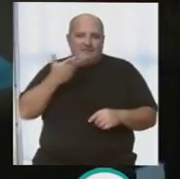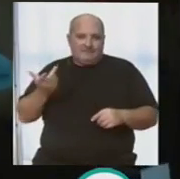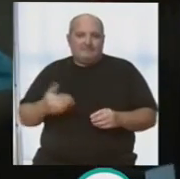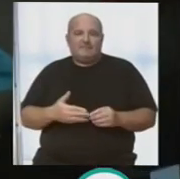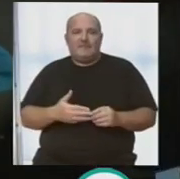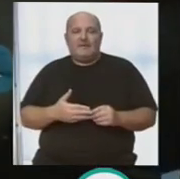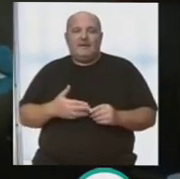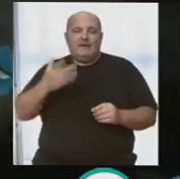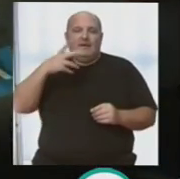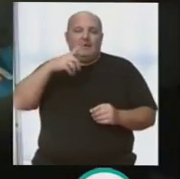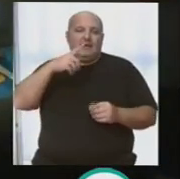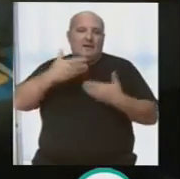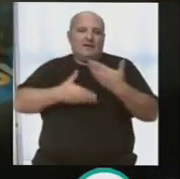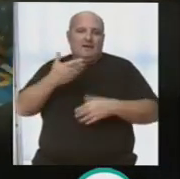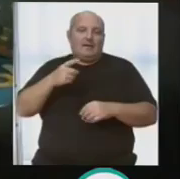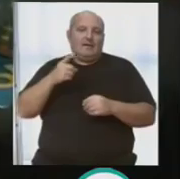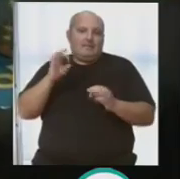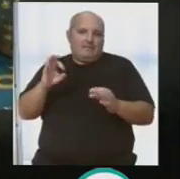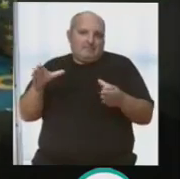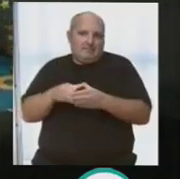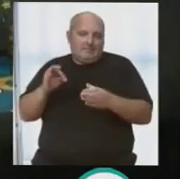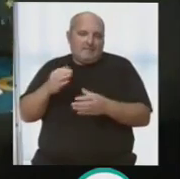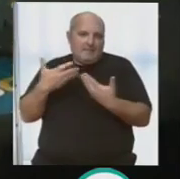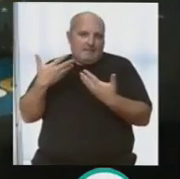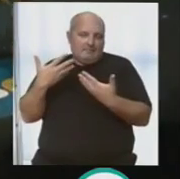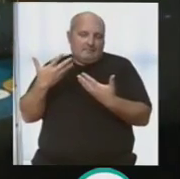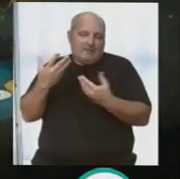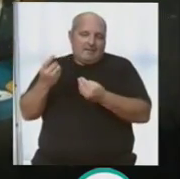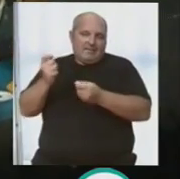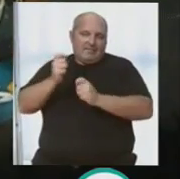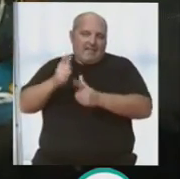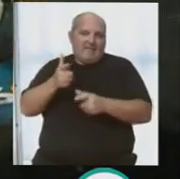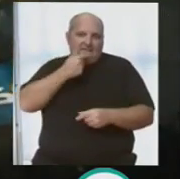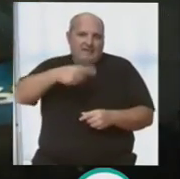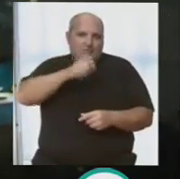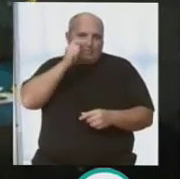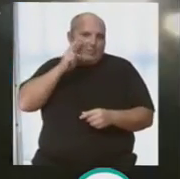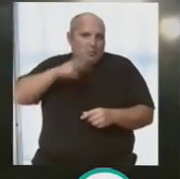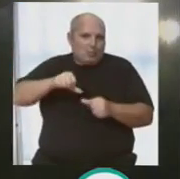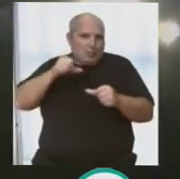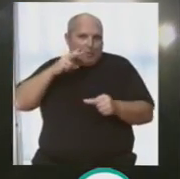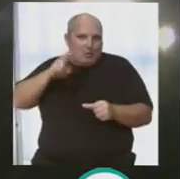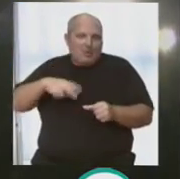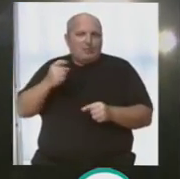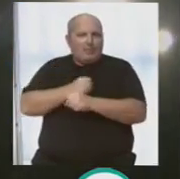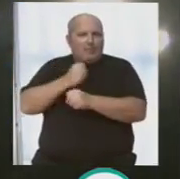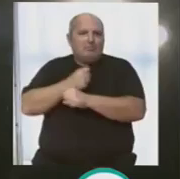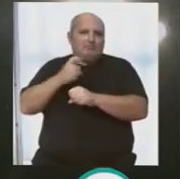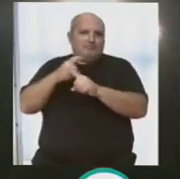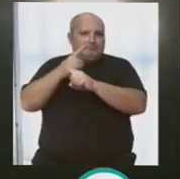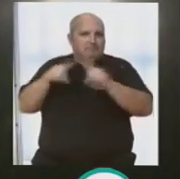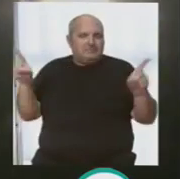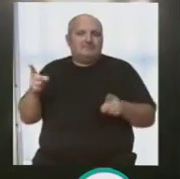y protegido, como el lince ibérico, porque el día que se aparezca este tipo de Chiricota, pues vamos a estar en otra órbita, muy diferente,